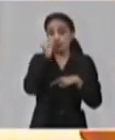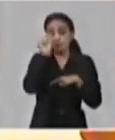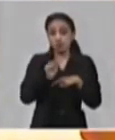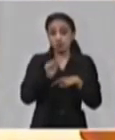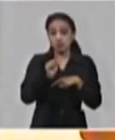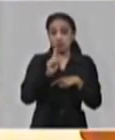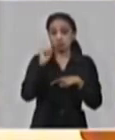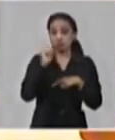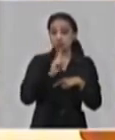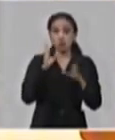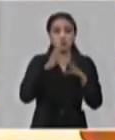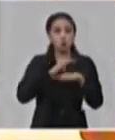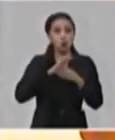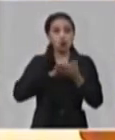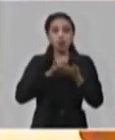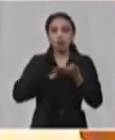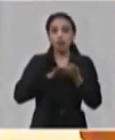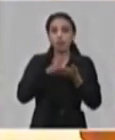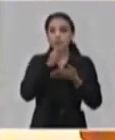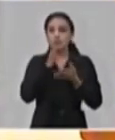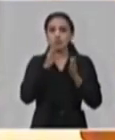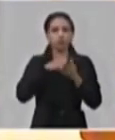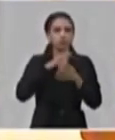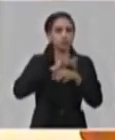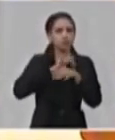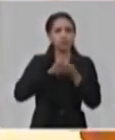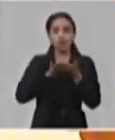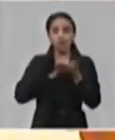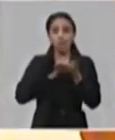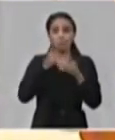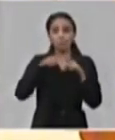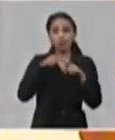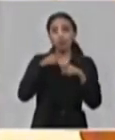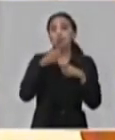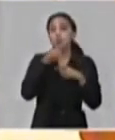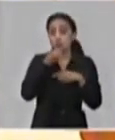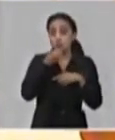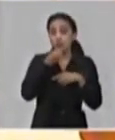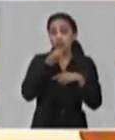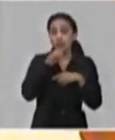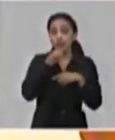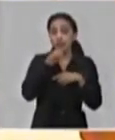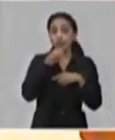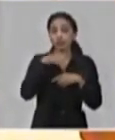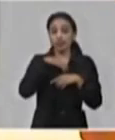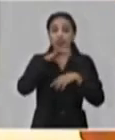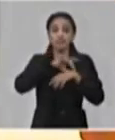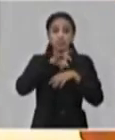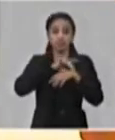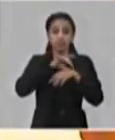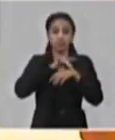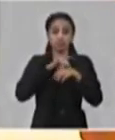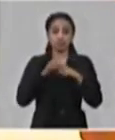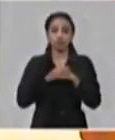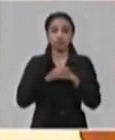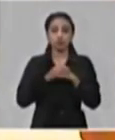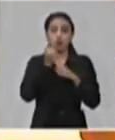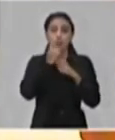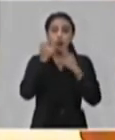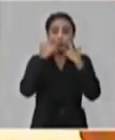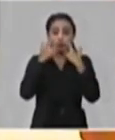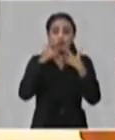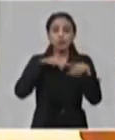sin síntomas pudiera ser el foco de entrada al país. Es por eso que lo más importante es prepararse